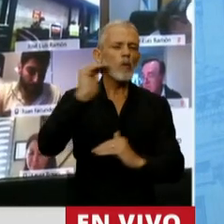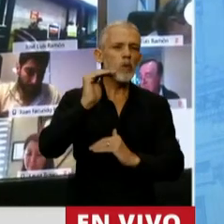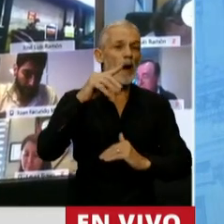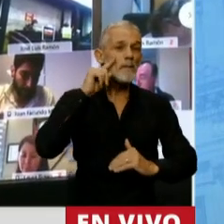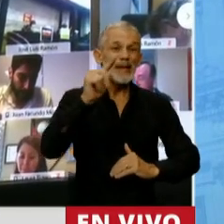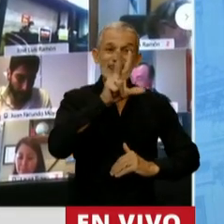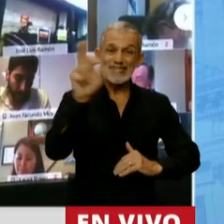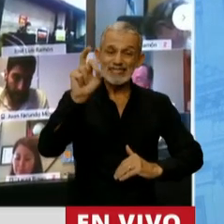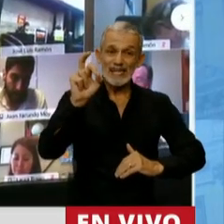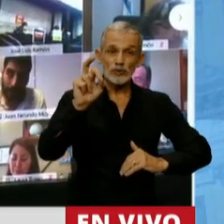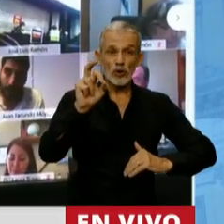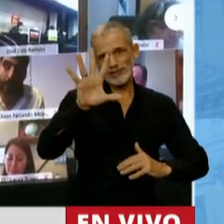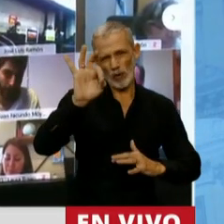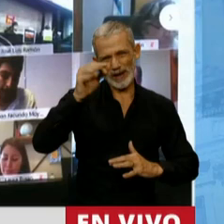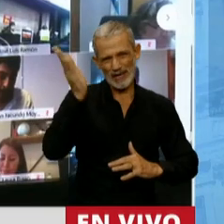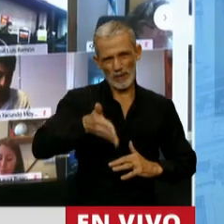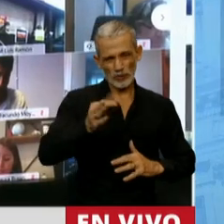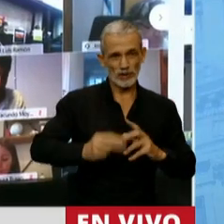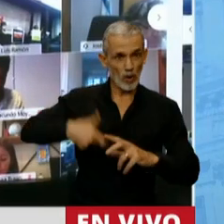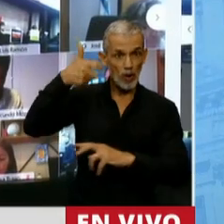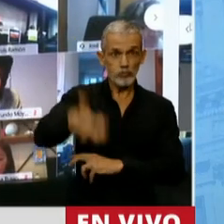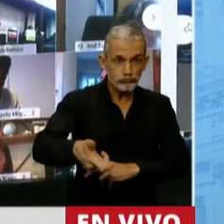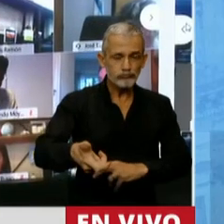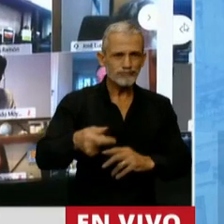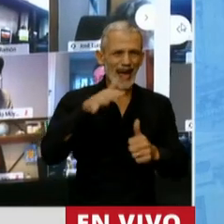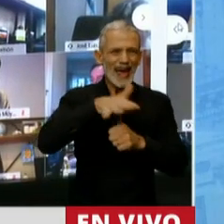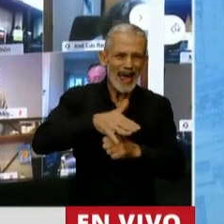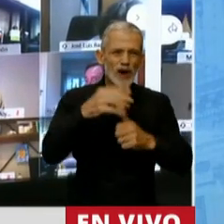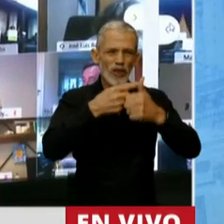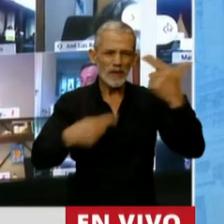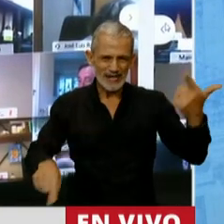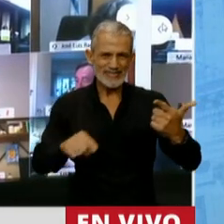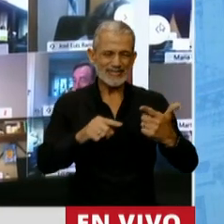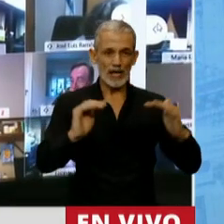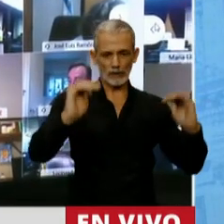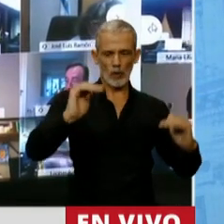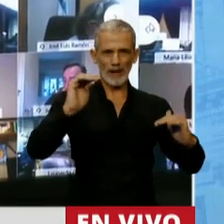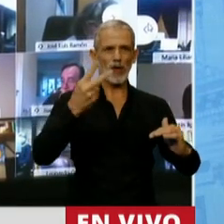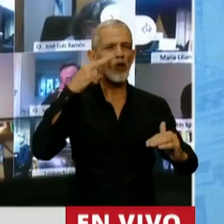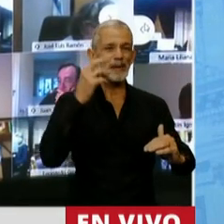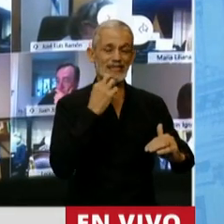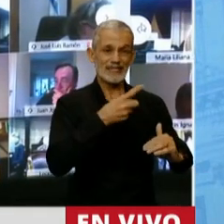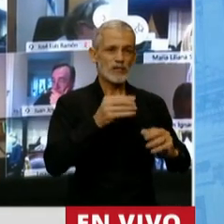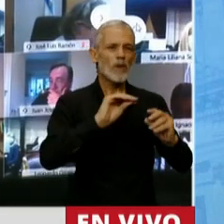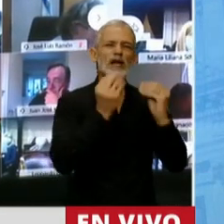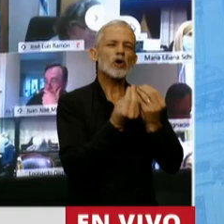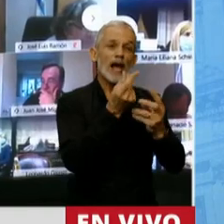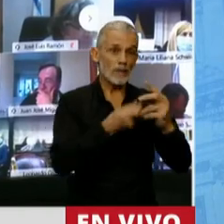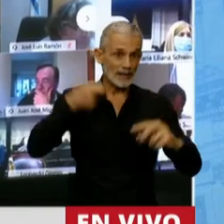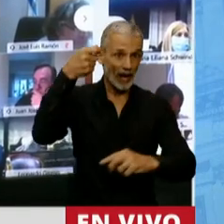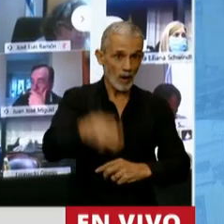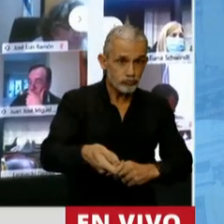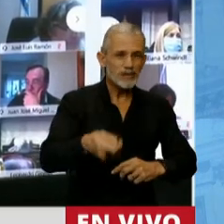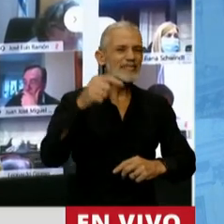casi 1.350% la inversión real en género y diversidad respecto a 2019 a partir de una inversión